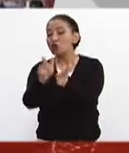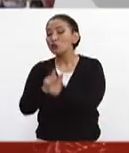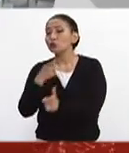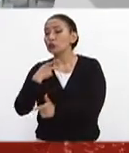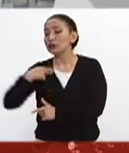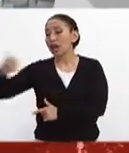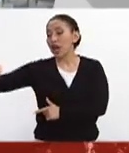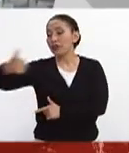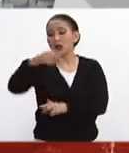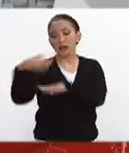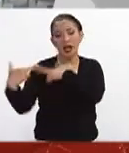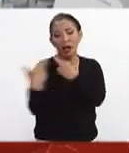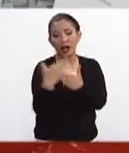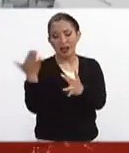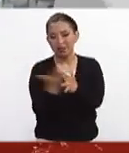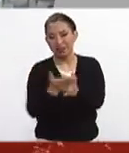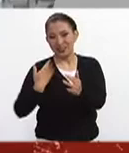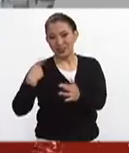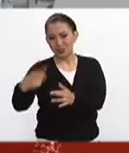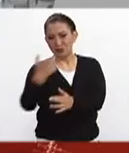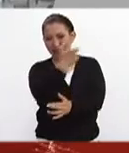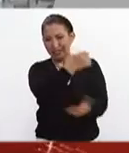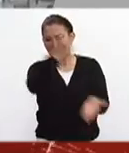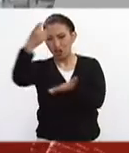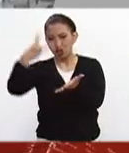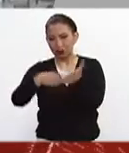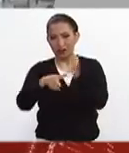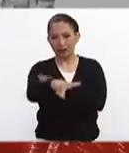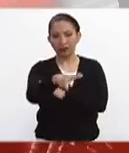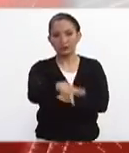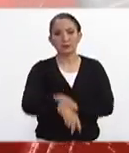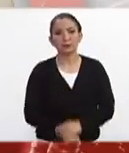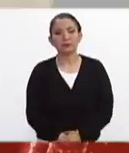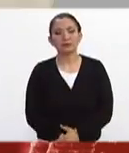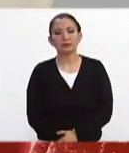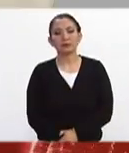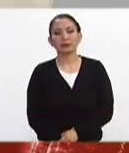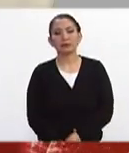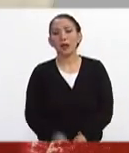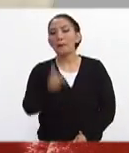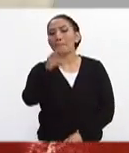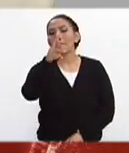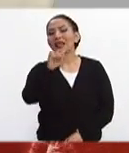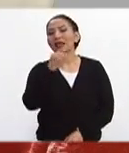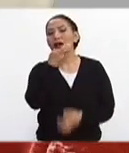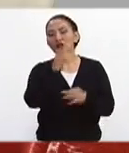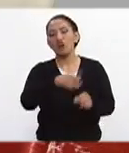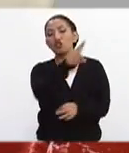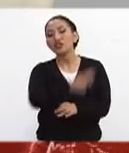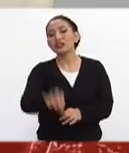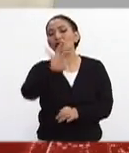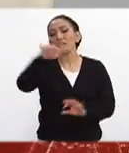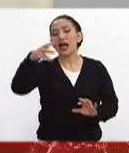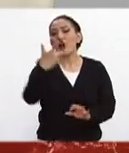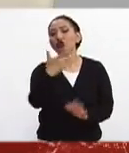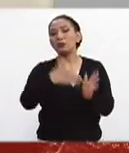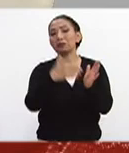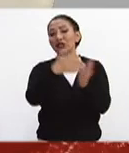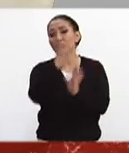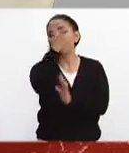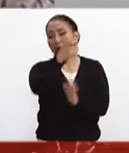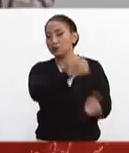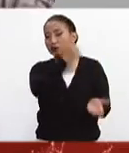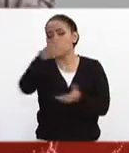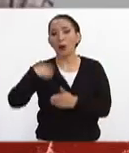políticos donen parte de su presupuesto del 2018. El PRI anuncia que donará 258 millones de